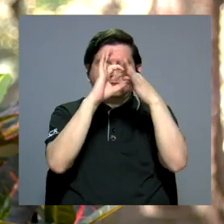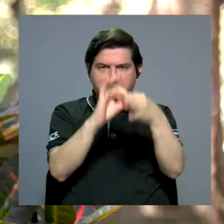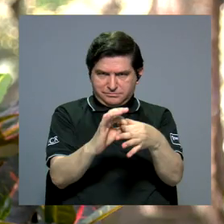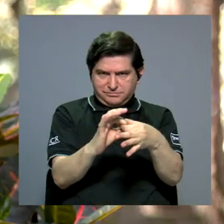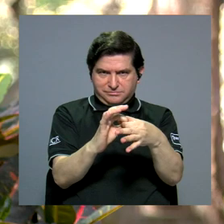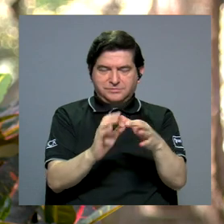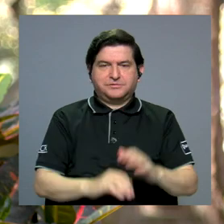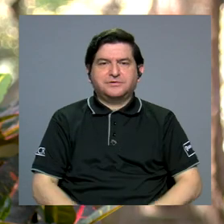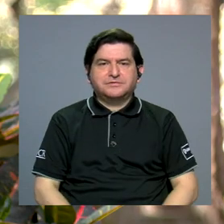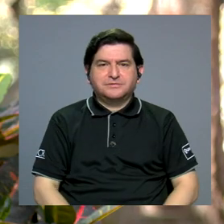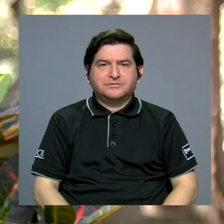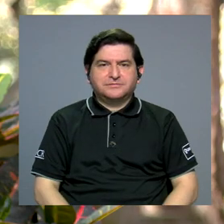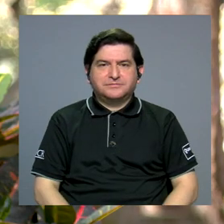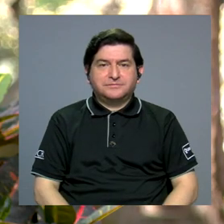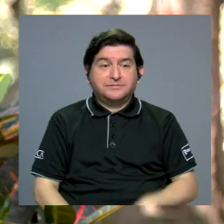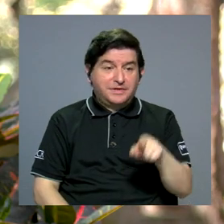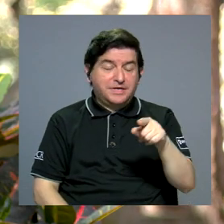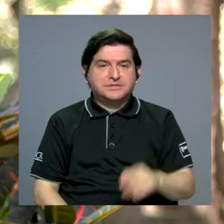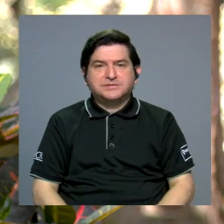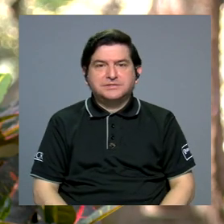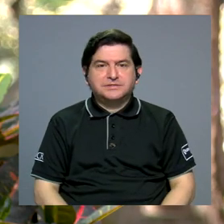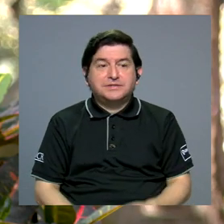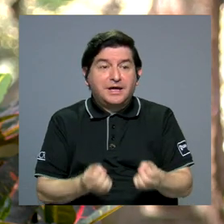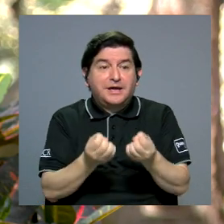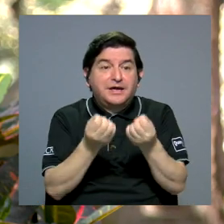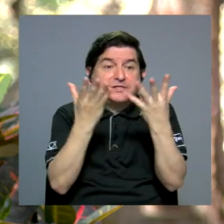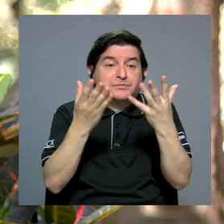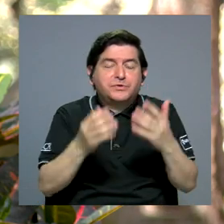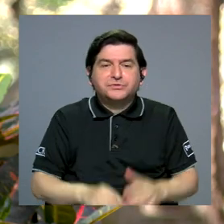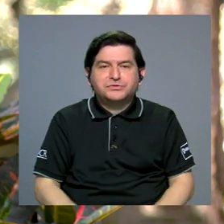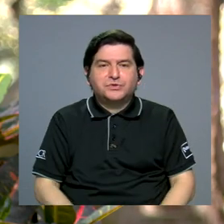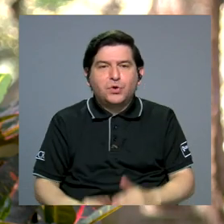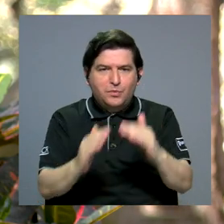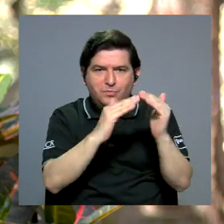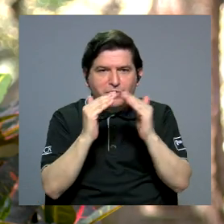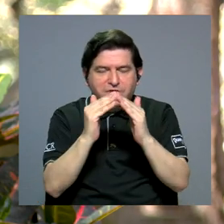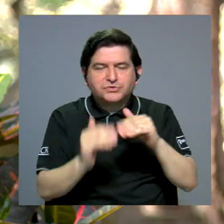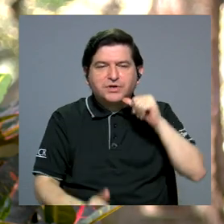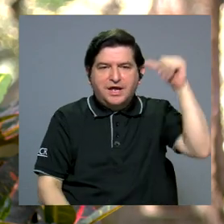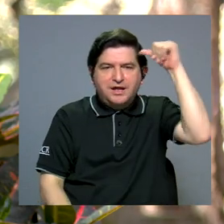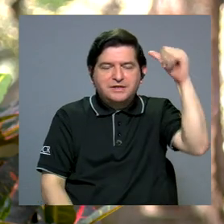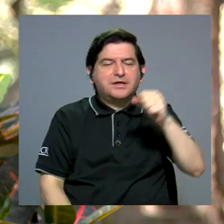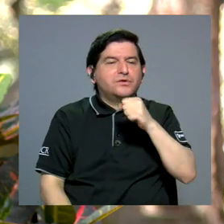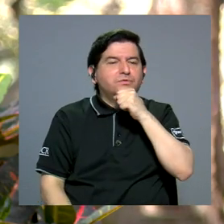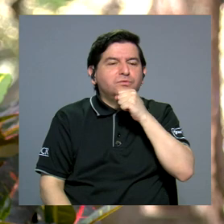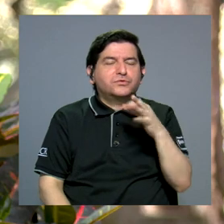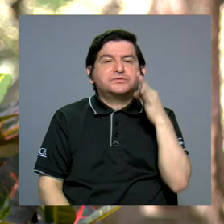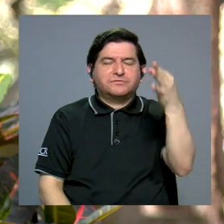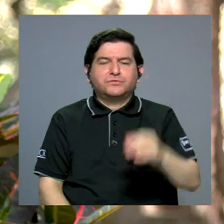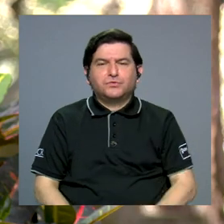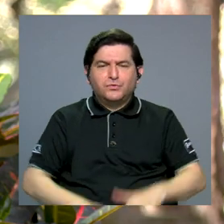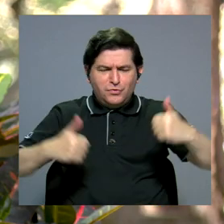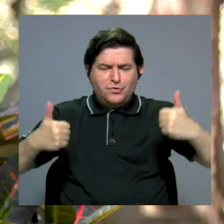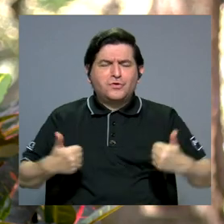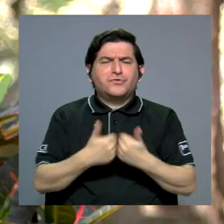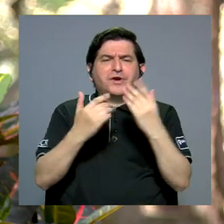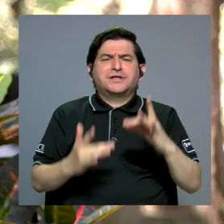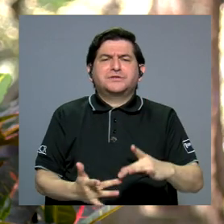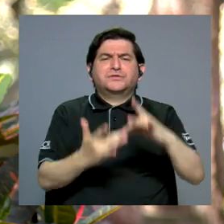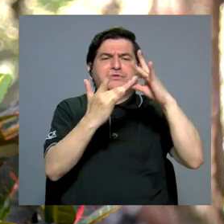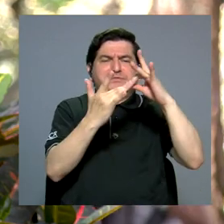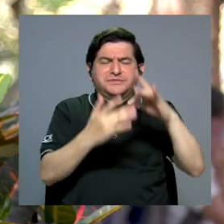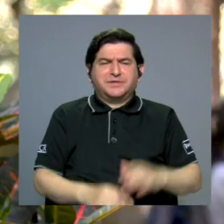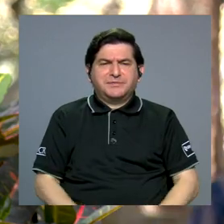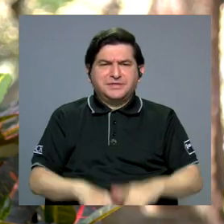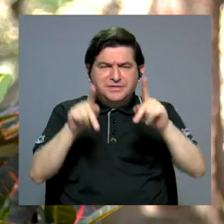relación con esta explosión sociodemográfica de personas adultas mayores que se avecina. ¿Cuál es ese desafío principal que están